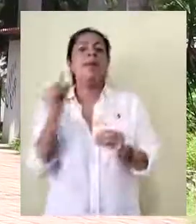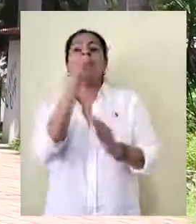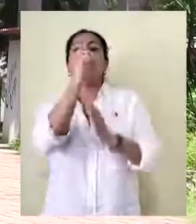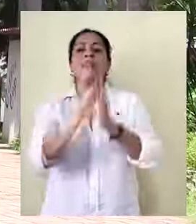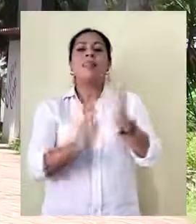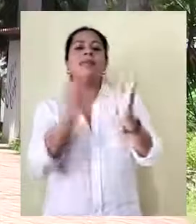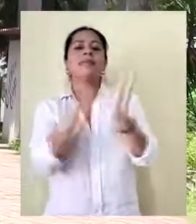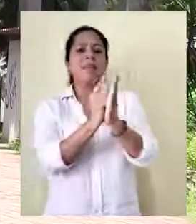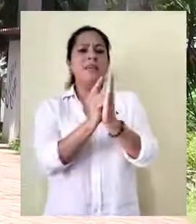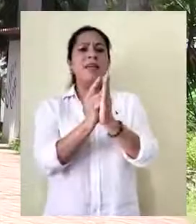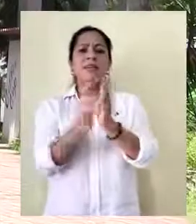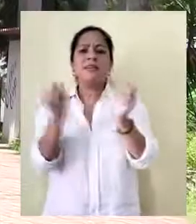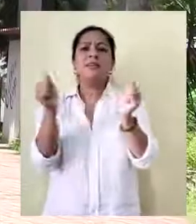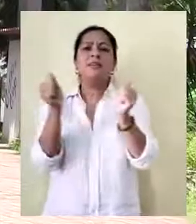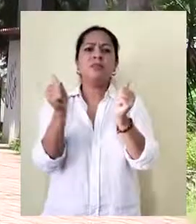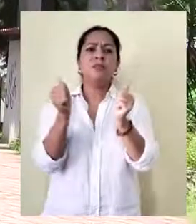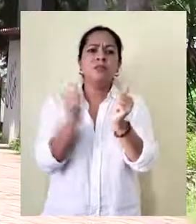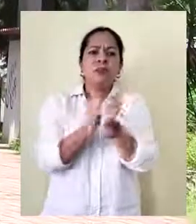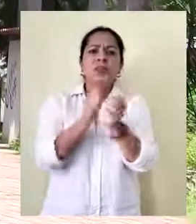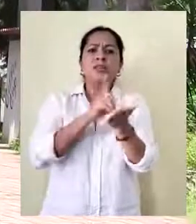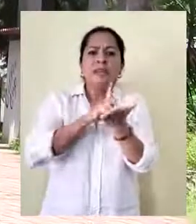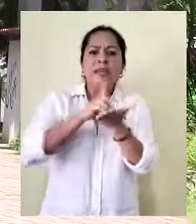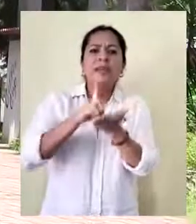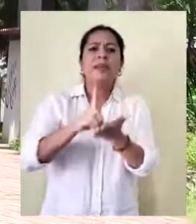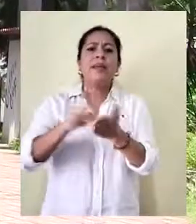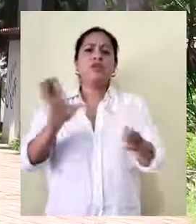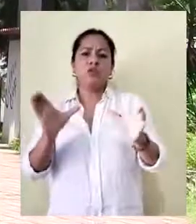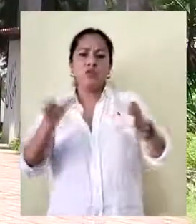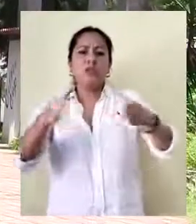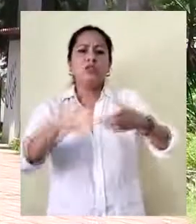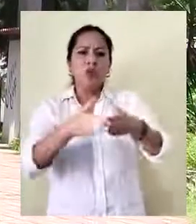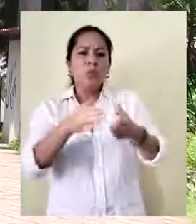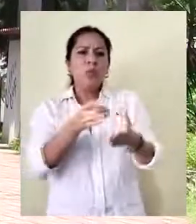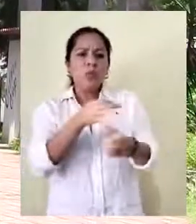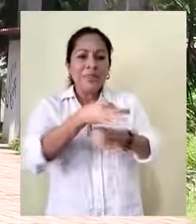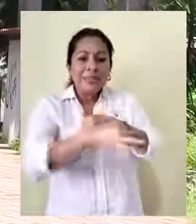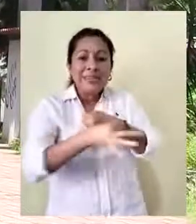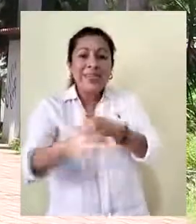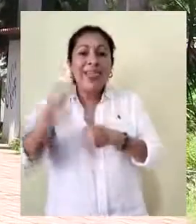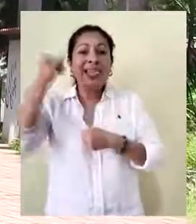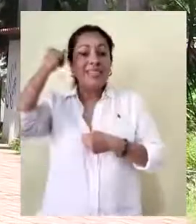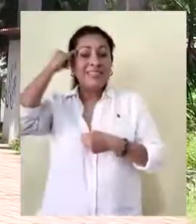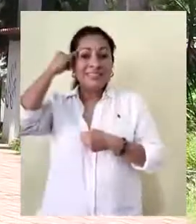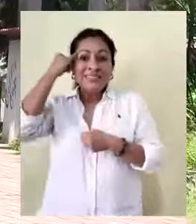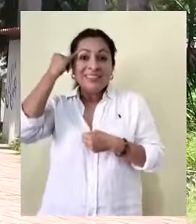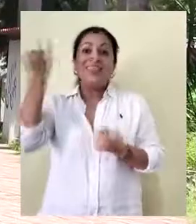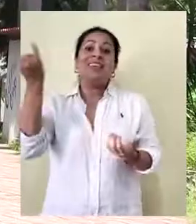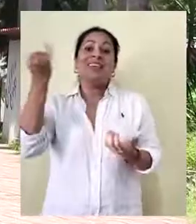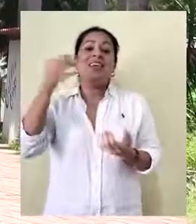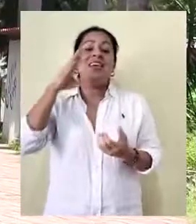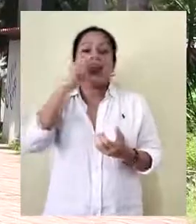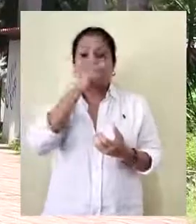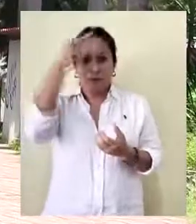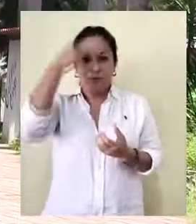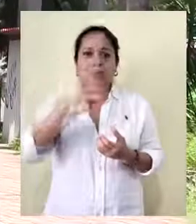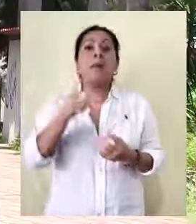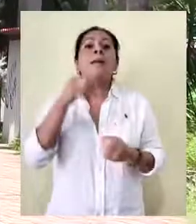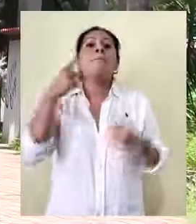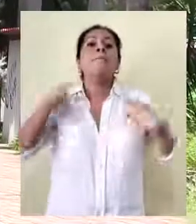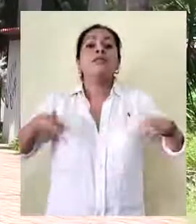en la esfera de los derechos a las comunidades indígenas, afromexicanas y personas con discapacidad.